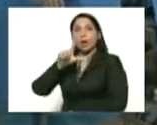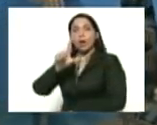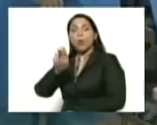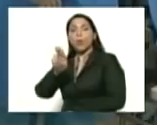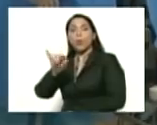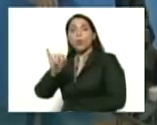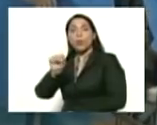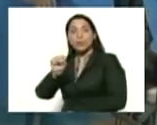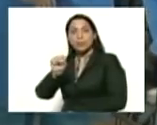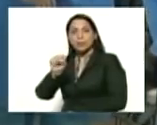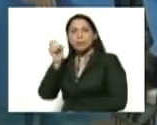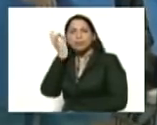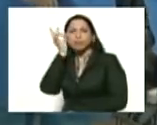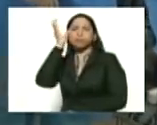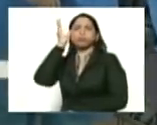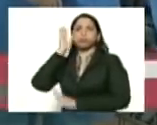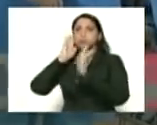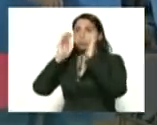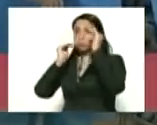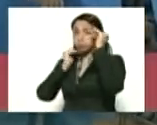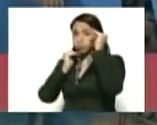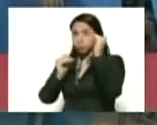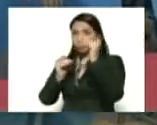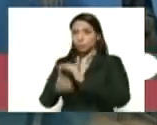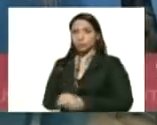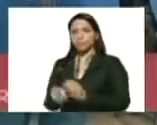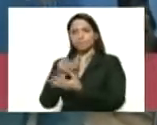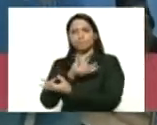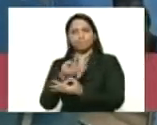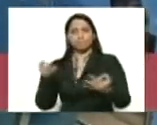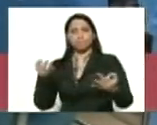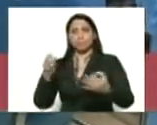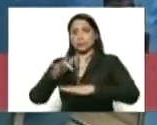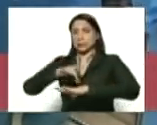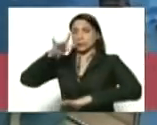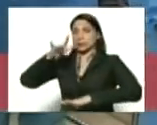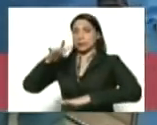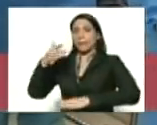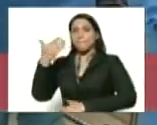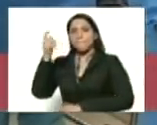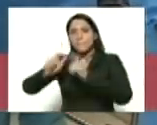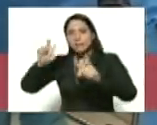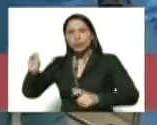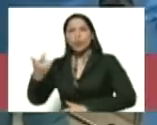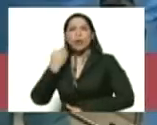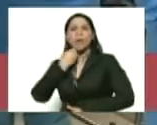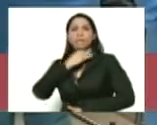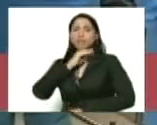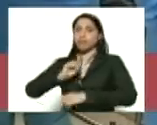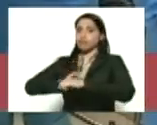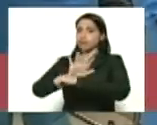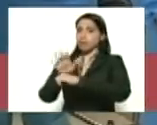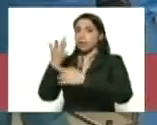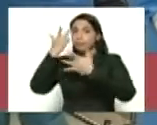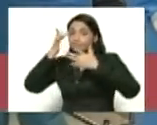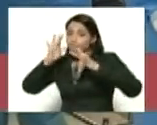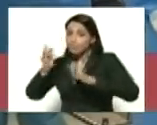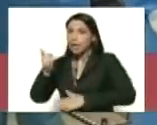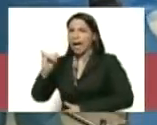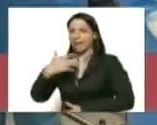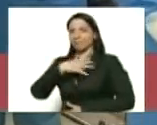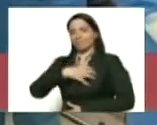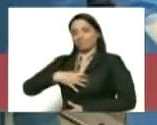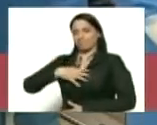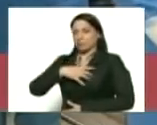creada para atender exclusivamente a los pacientes COVID-19 que llegaran a presentar alguna